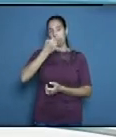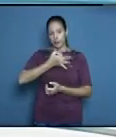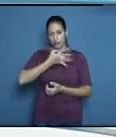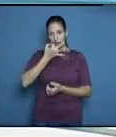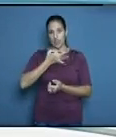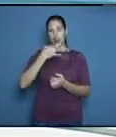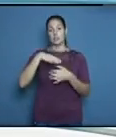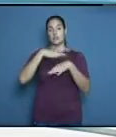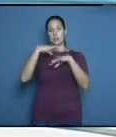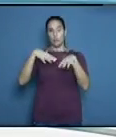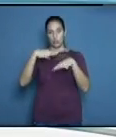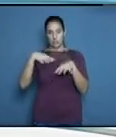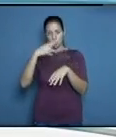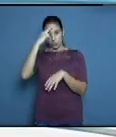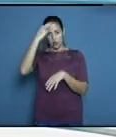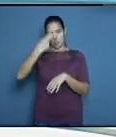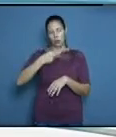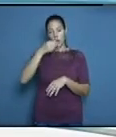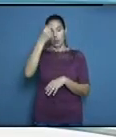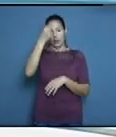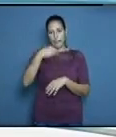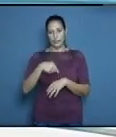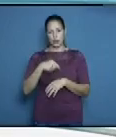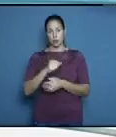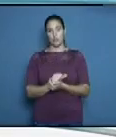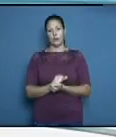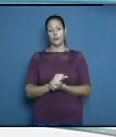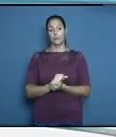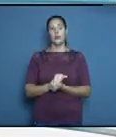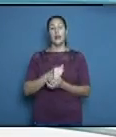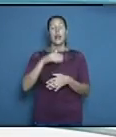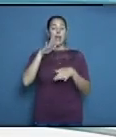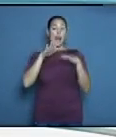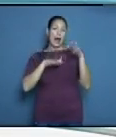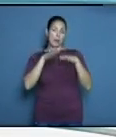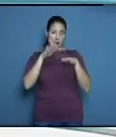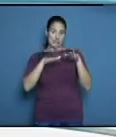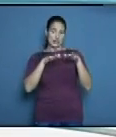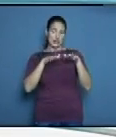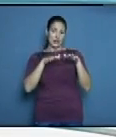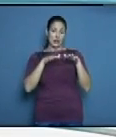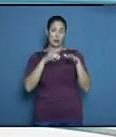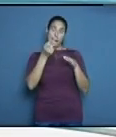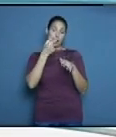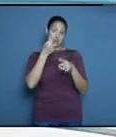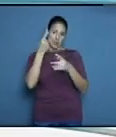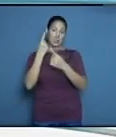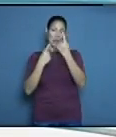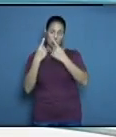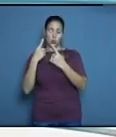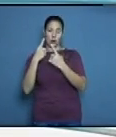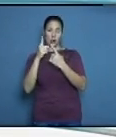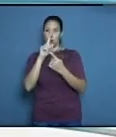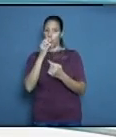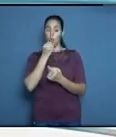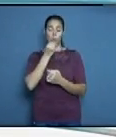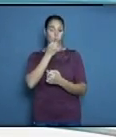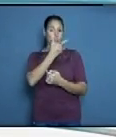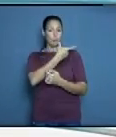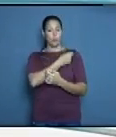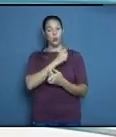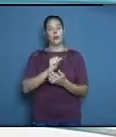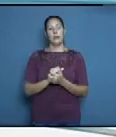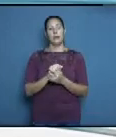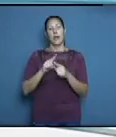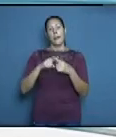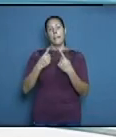6 años los citostáticos invalidan pero depende del dosis su médico tiene que verla su médico de asistencia y con la documentación con el estado